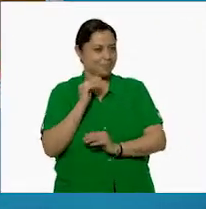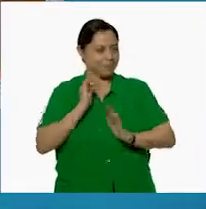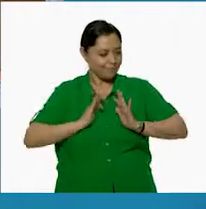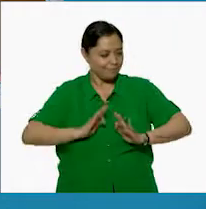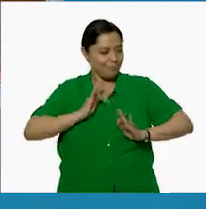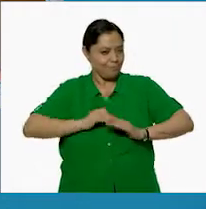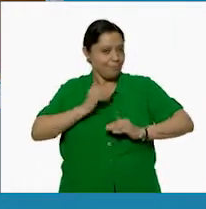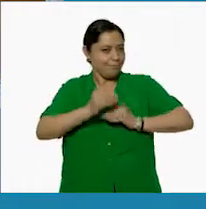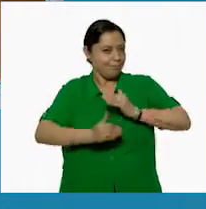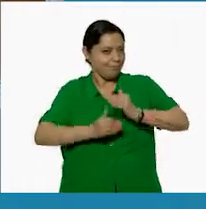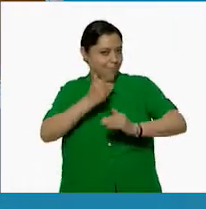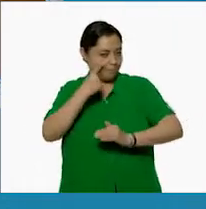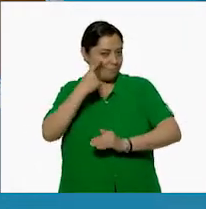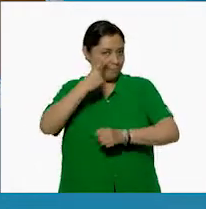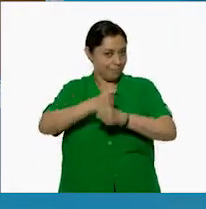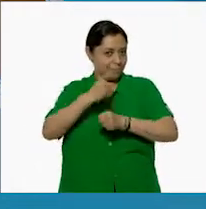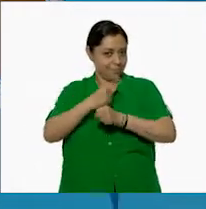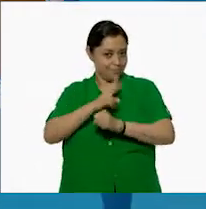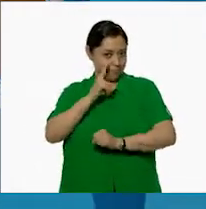el primero dice así.